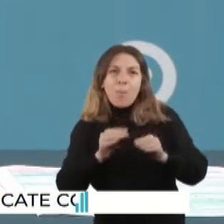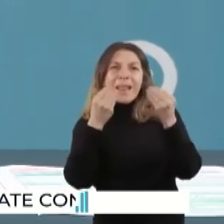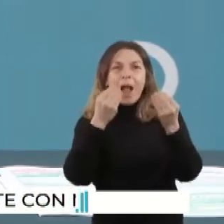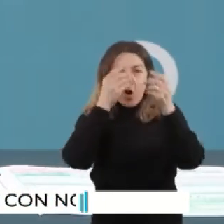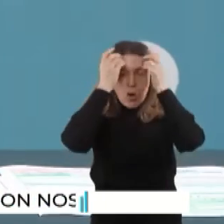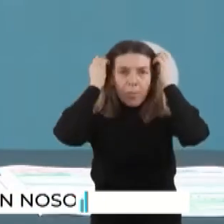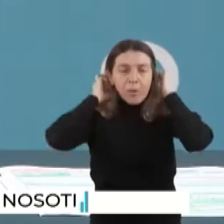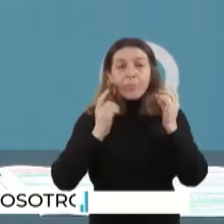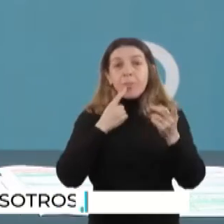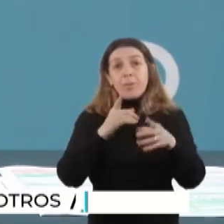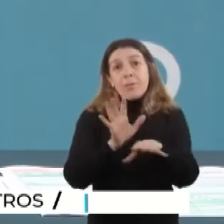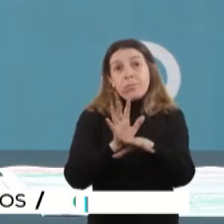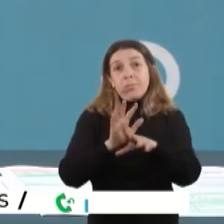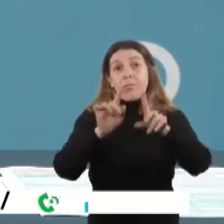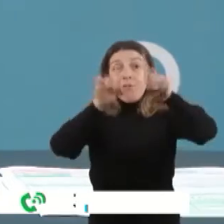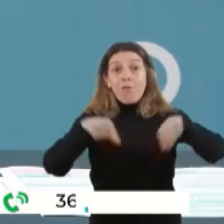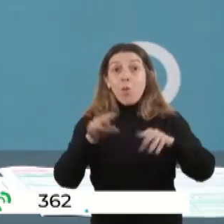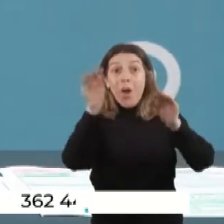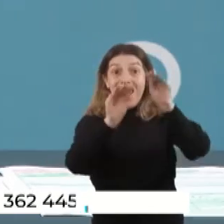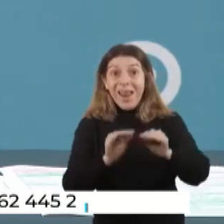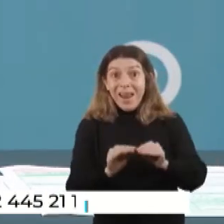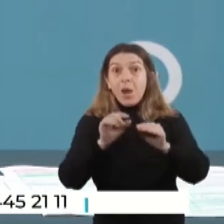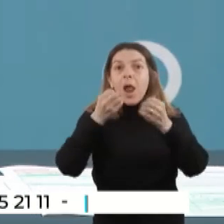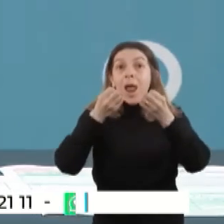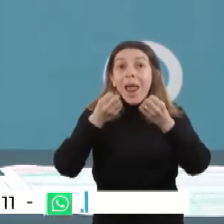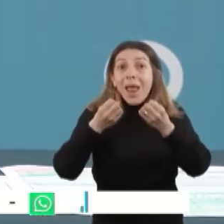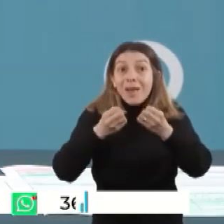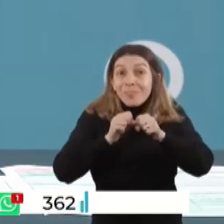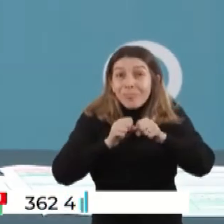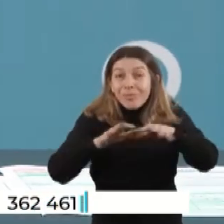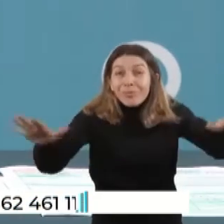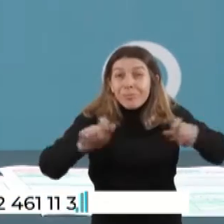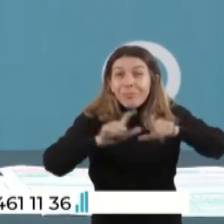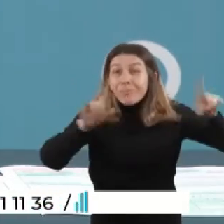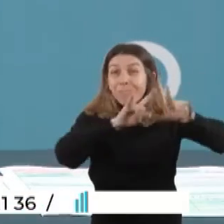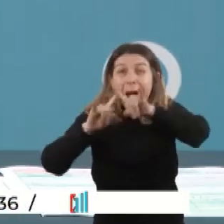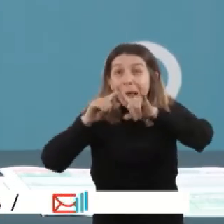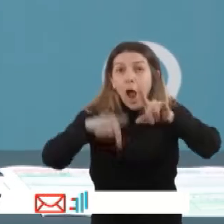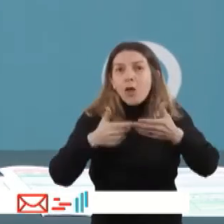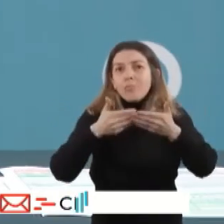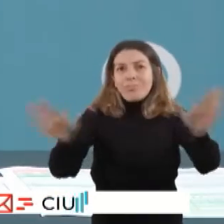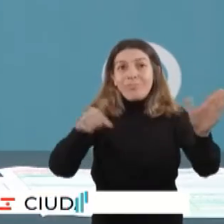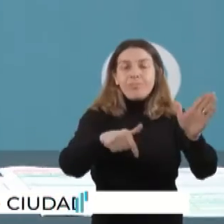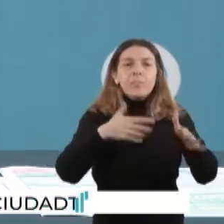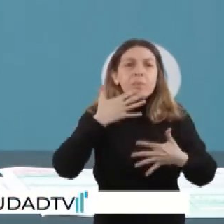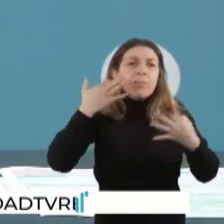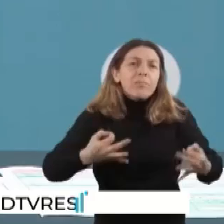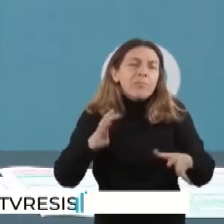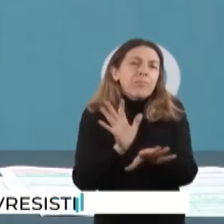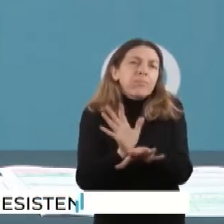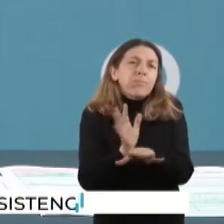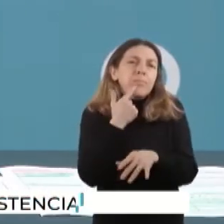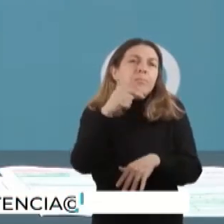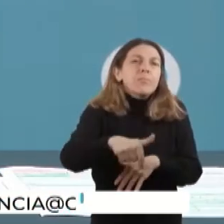o que se lanza también en el día de hoy, y la verdad que es nuevamente